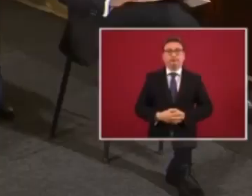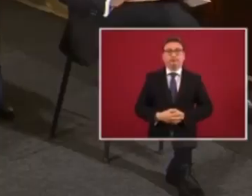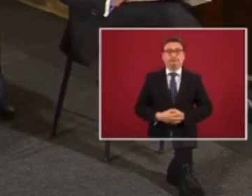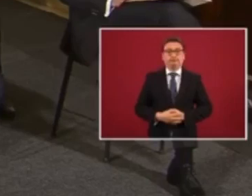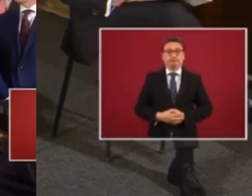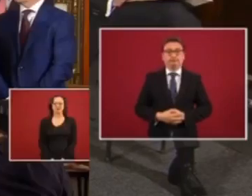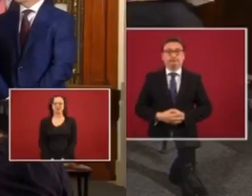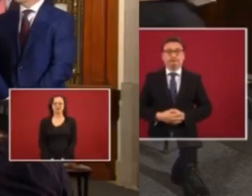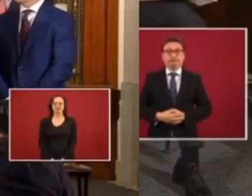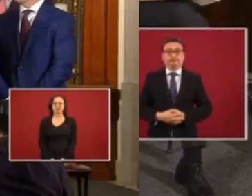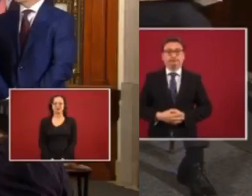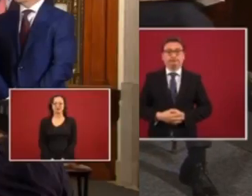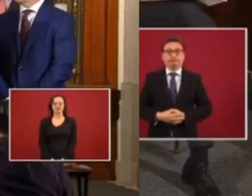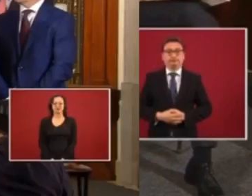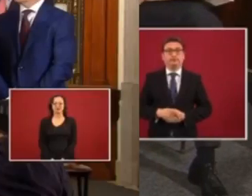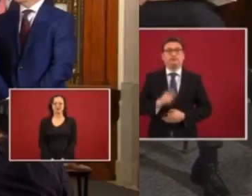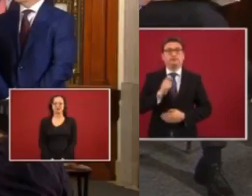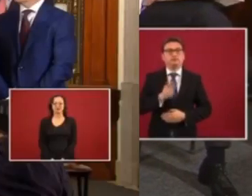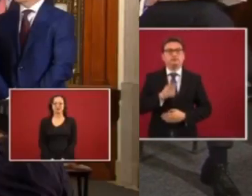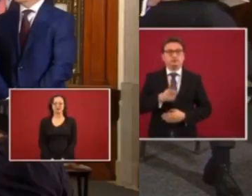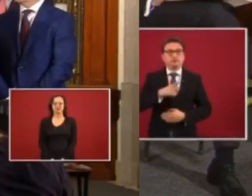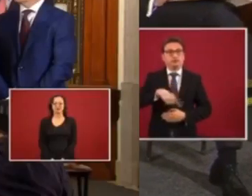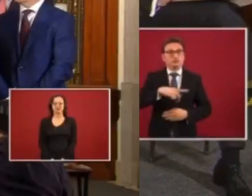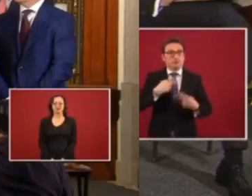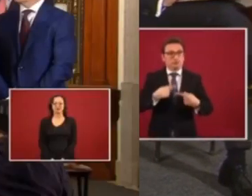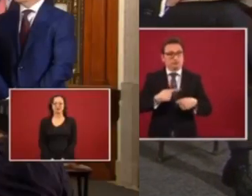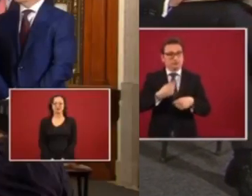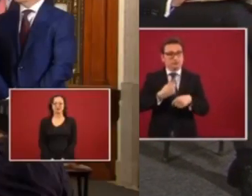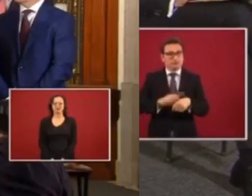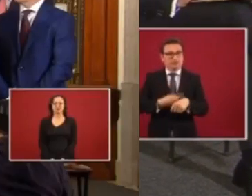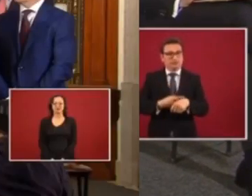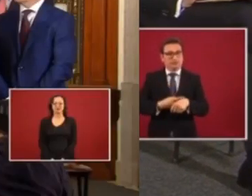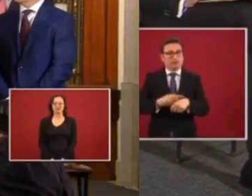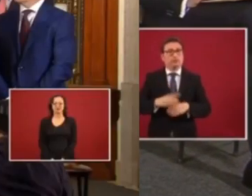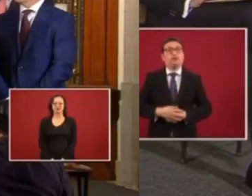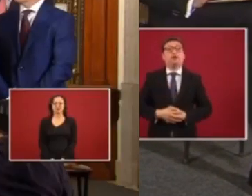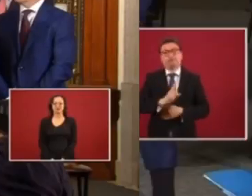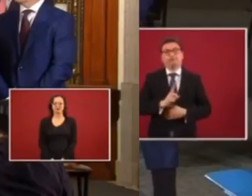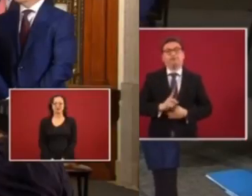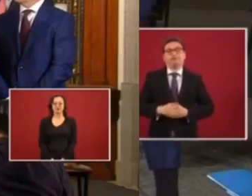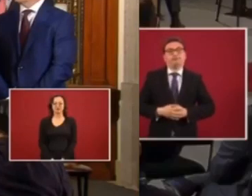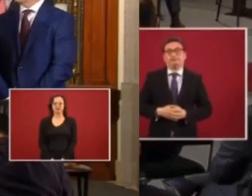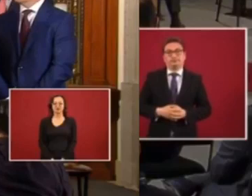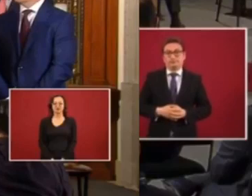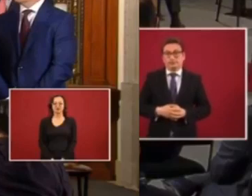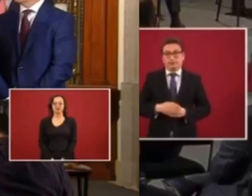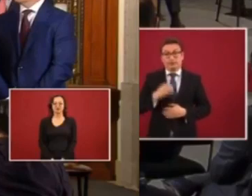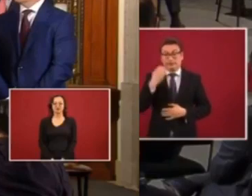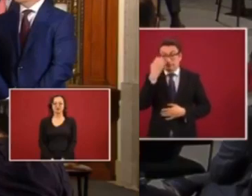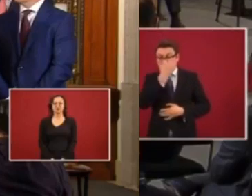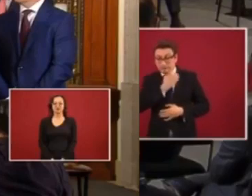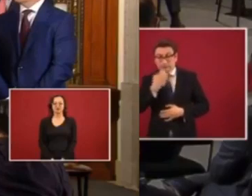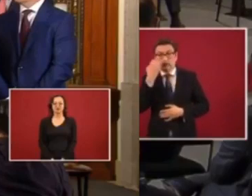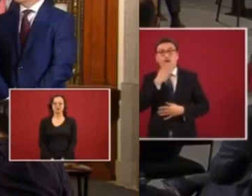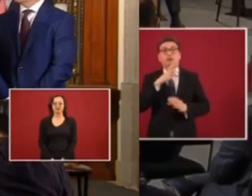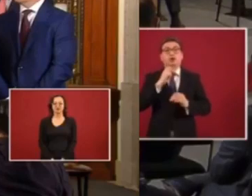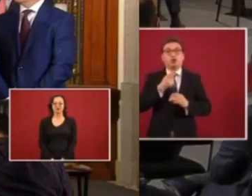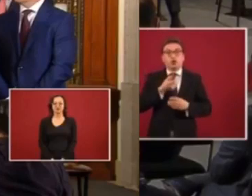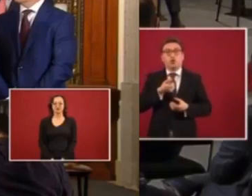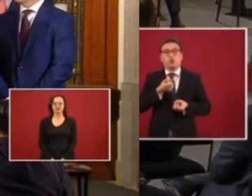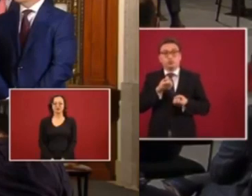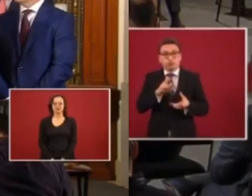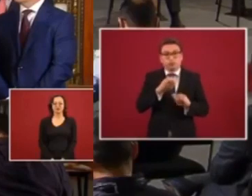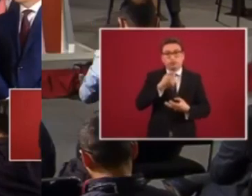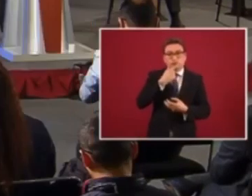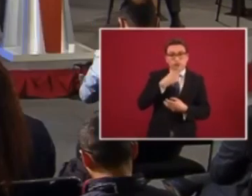Significa también que los pacientes no tendrán que pagar estudios ni tratamientos. Lo harán